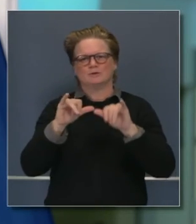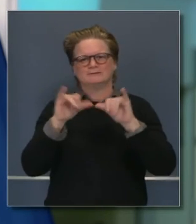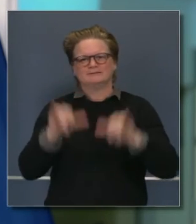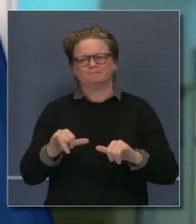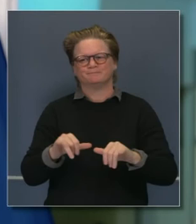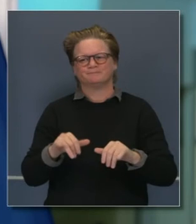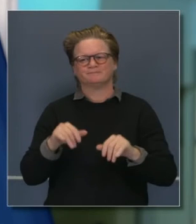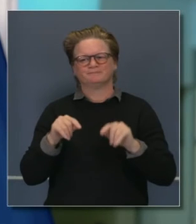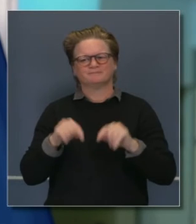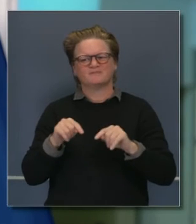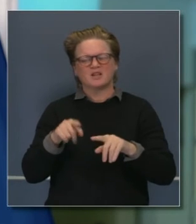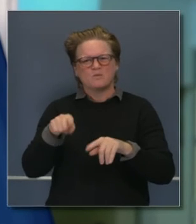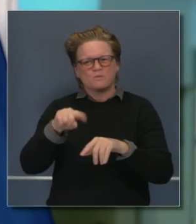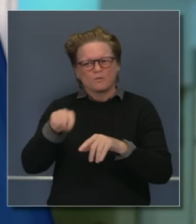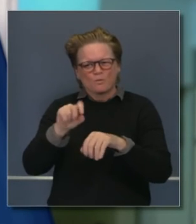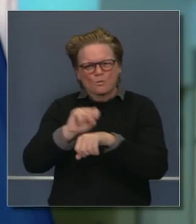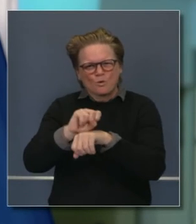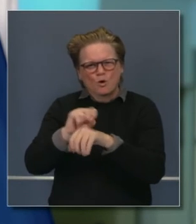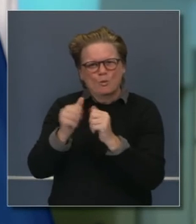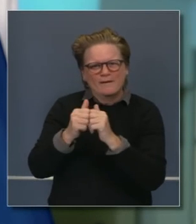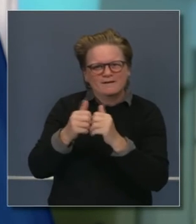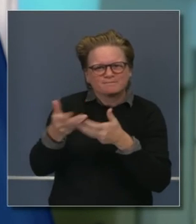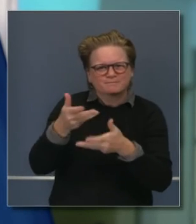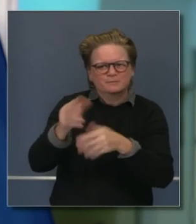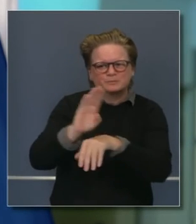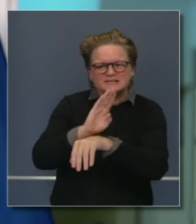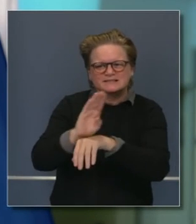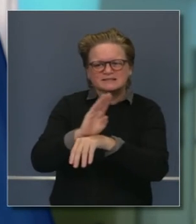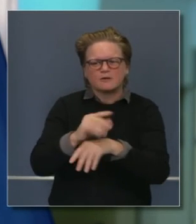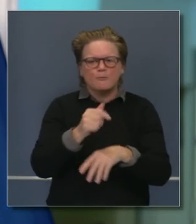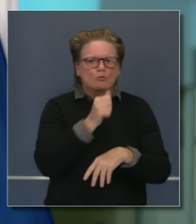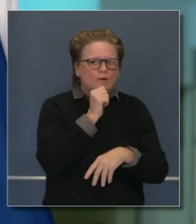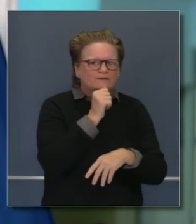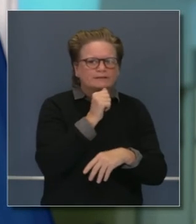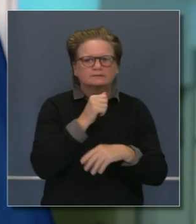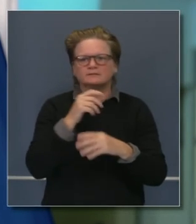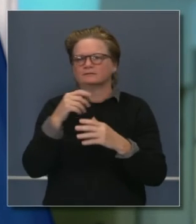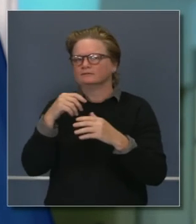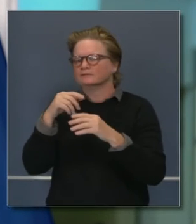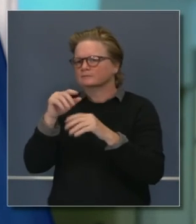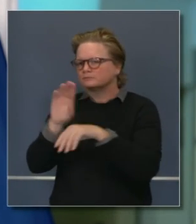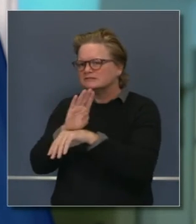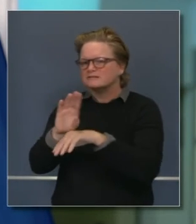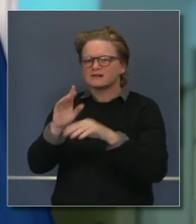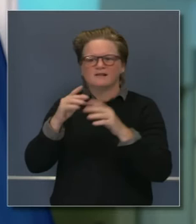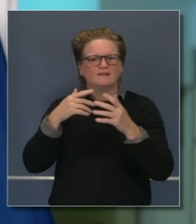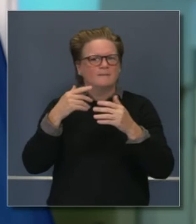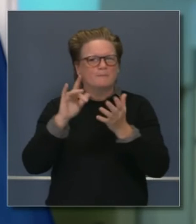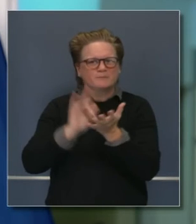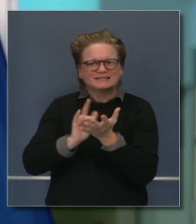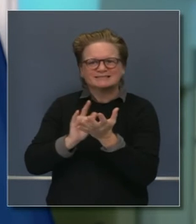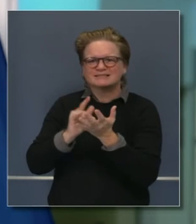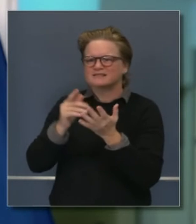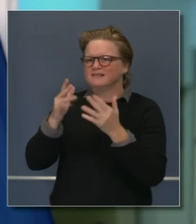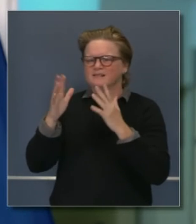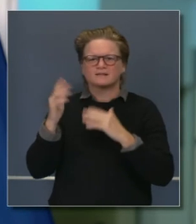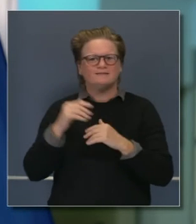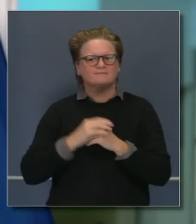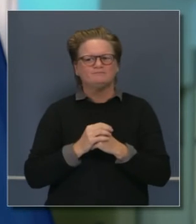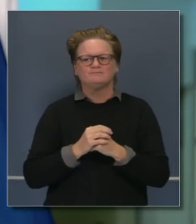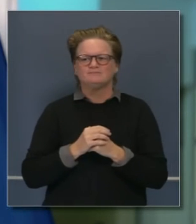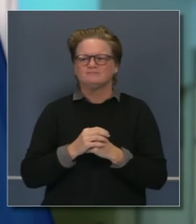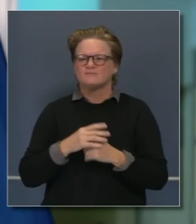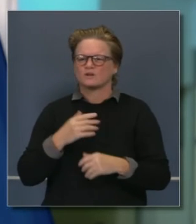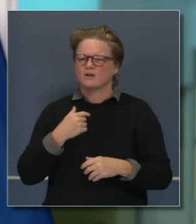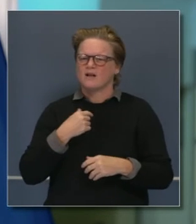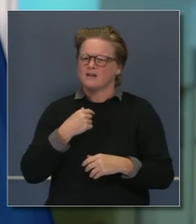transicionales que se hacen trabajando en muchísimas innovaciones. El espíritu empresarial que está vivito y coleando en